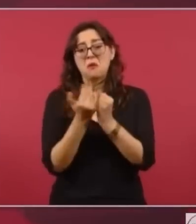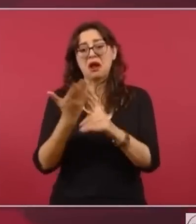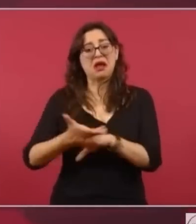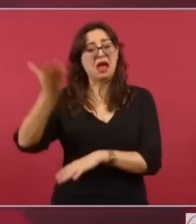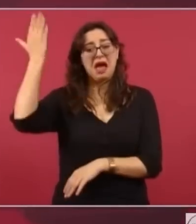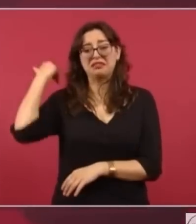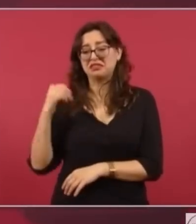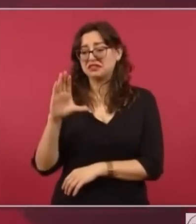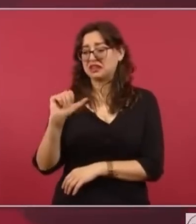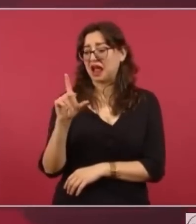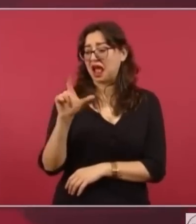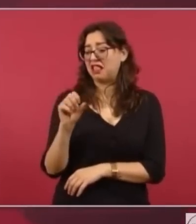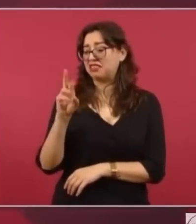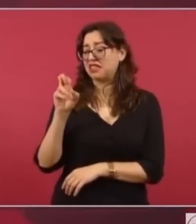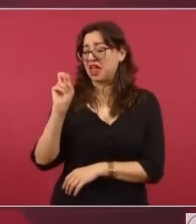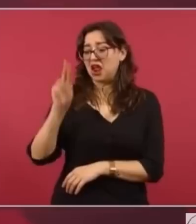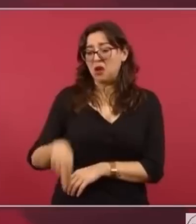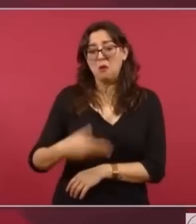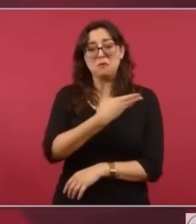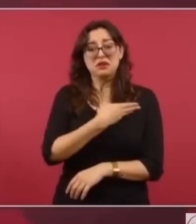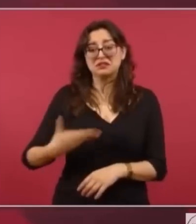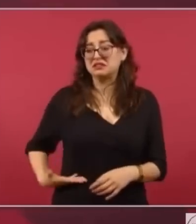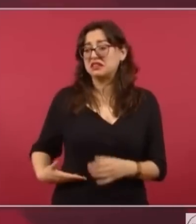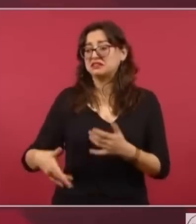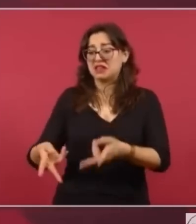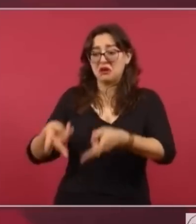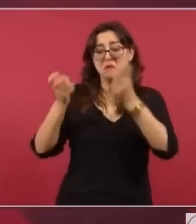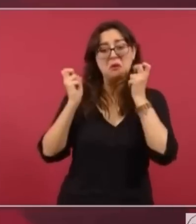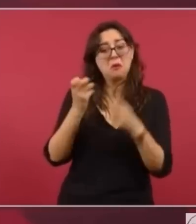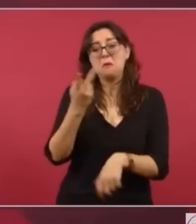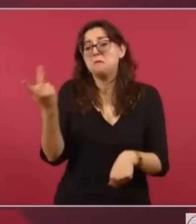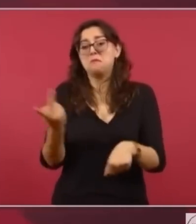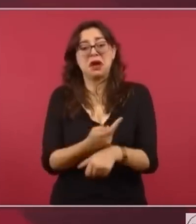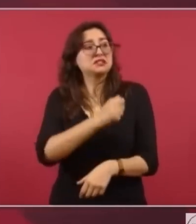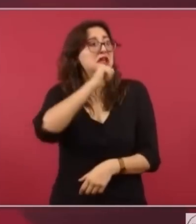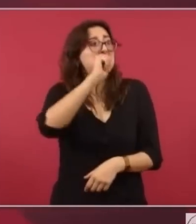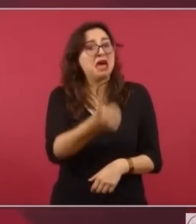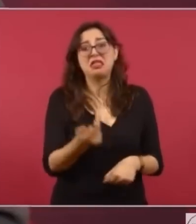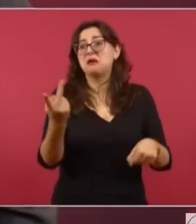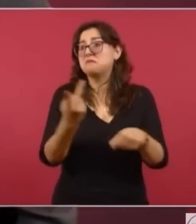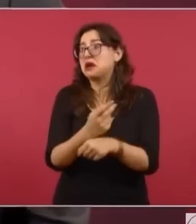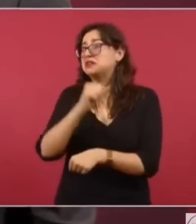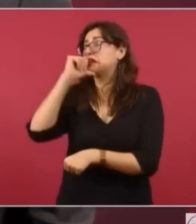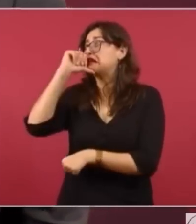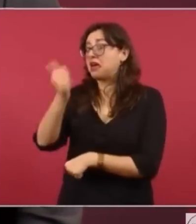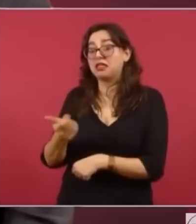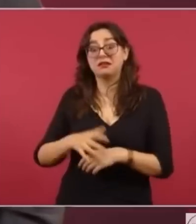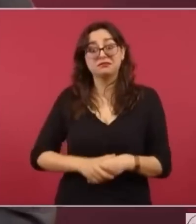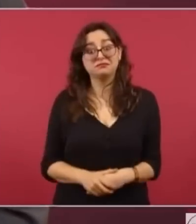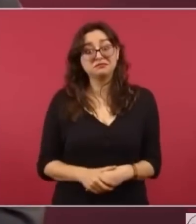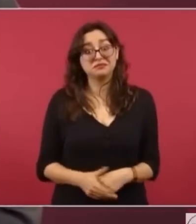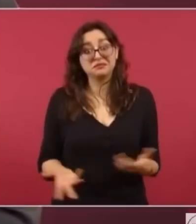lo que le quiero preguntar es, hubo un gran plagio,